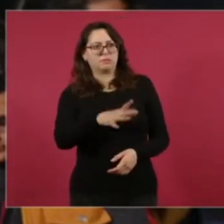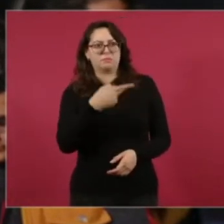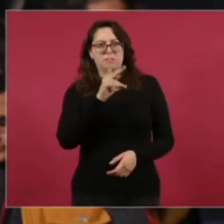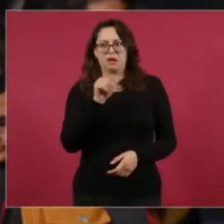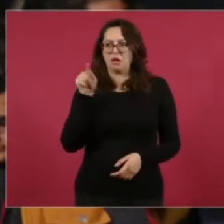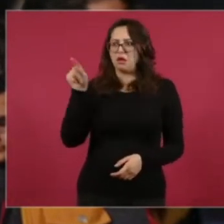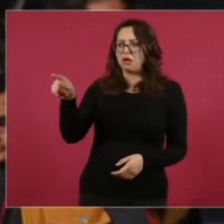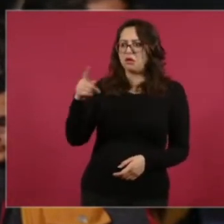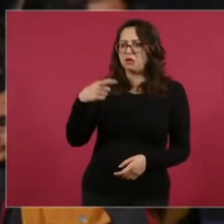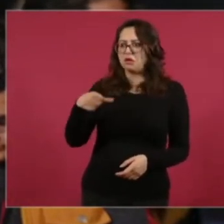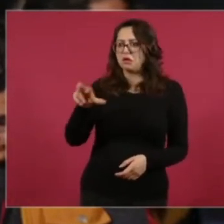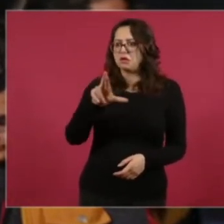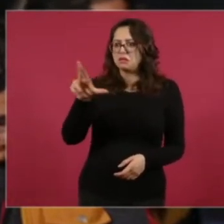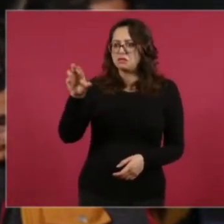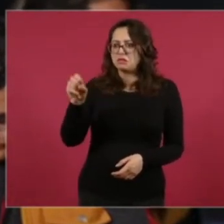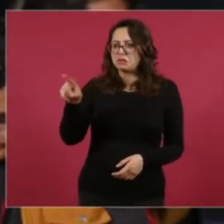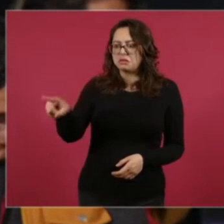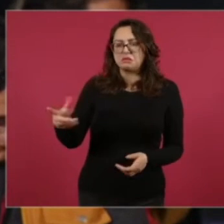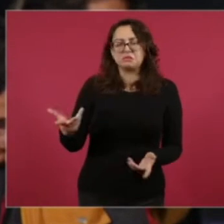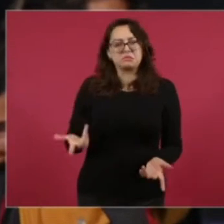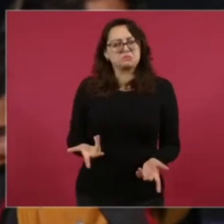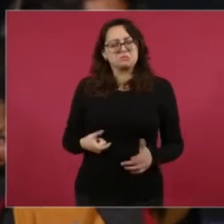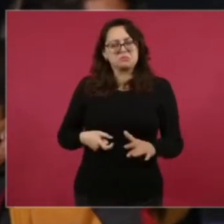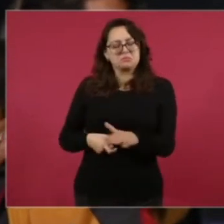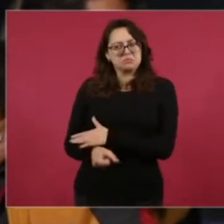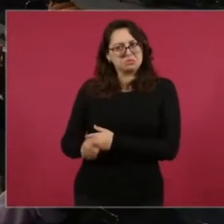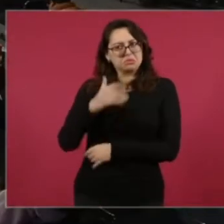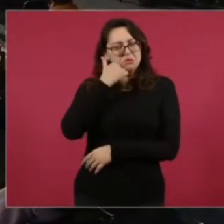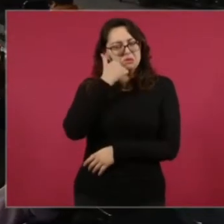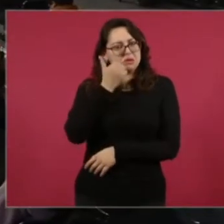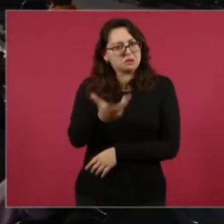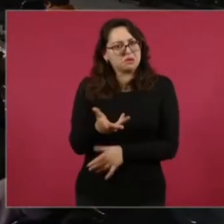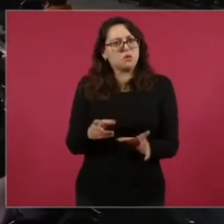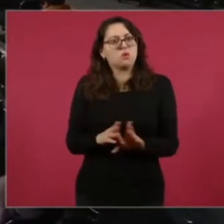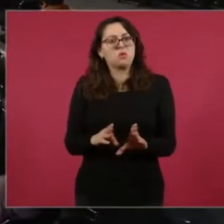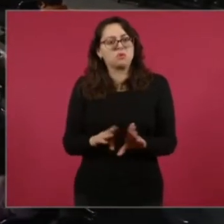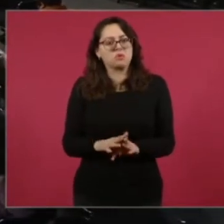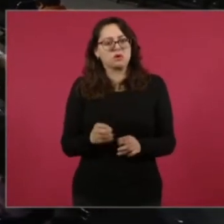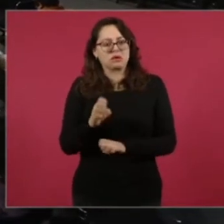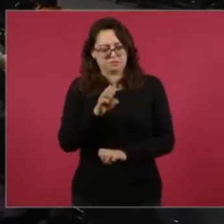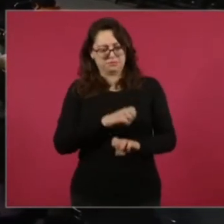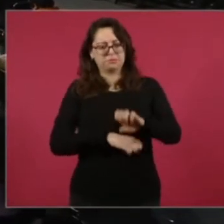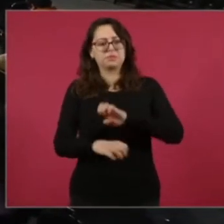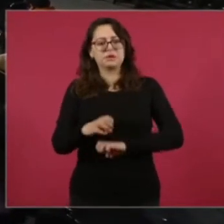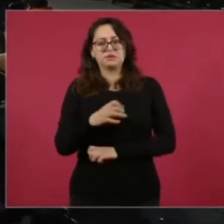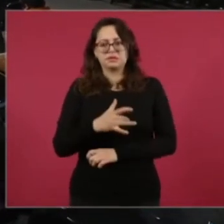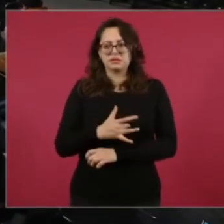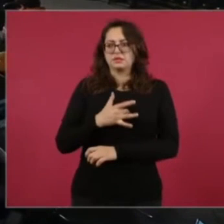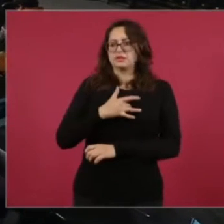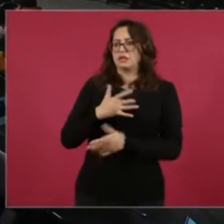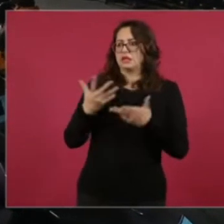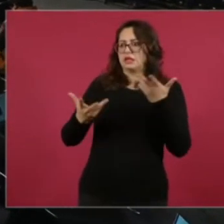hacer los proveedores de los gobiernos de los estados que se vean sometidos a este tipo de